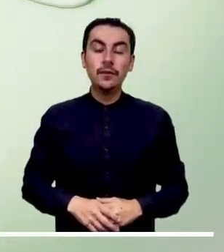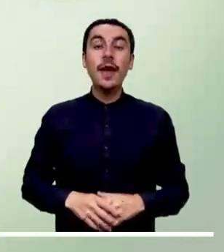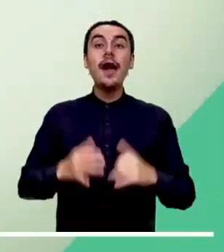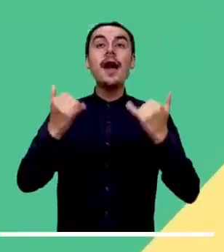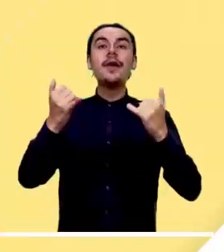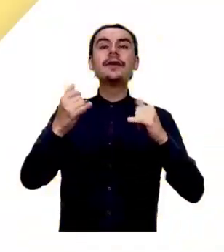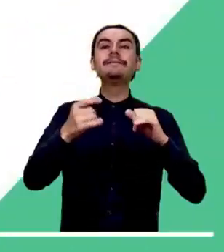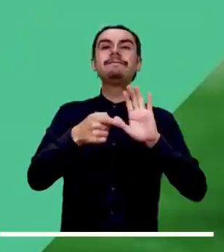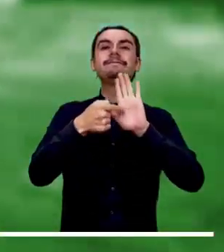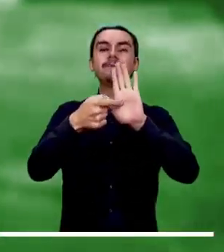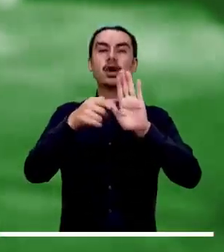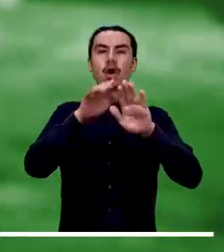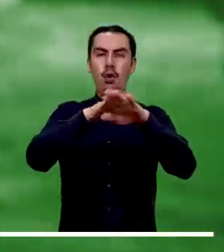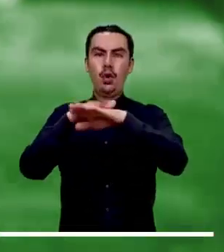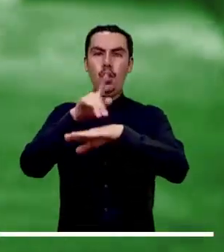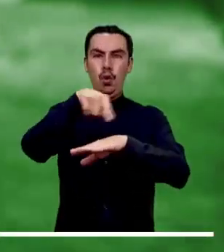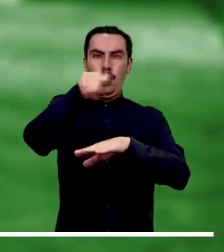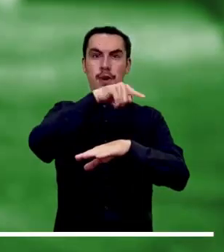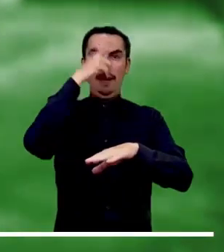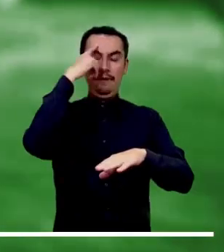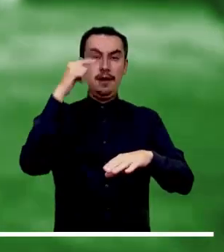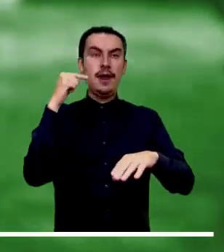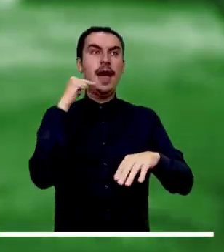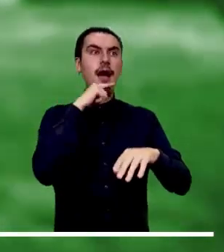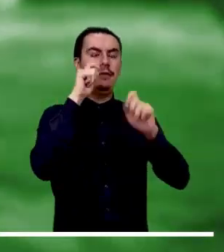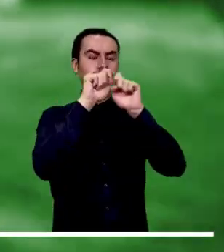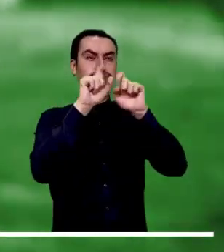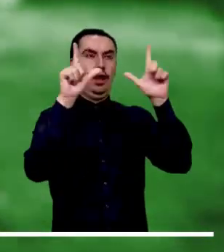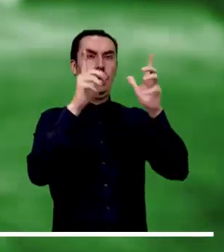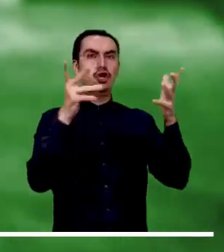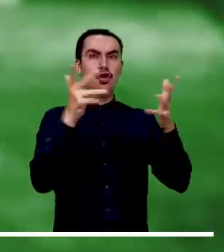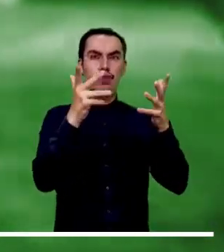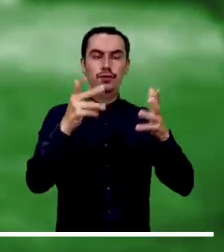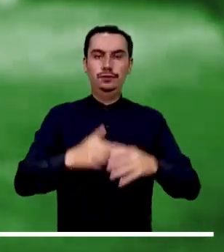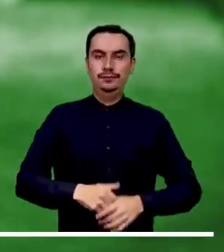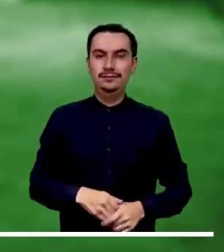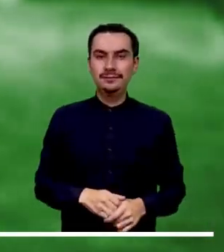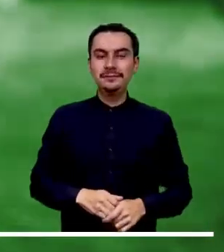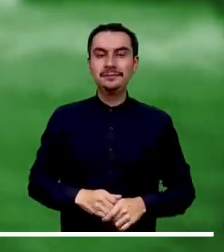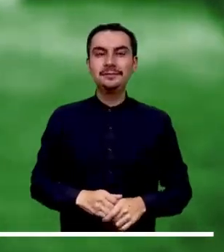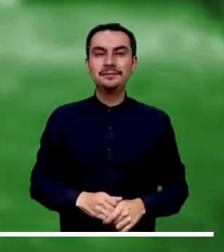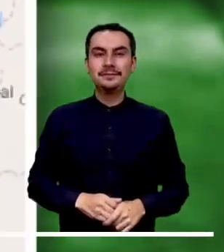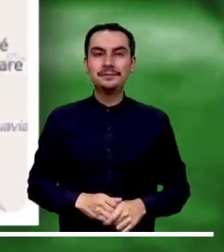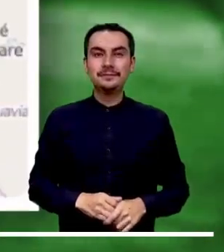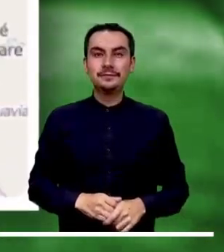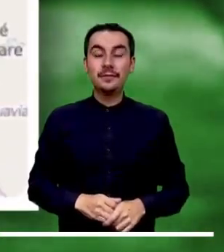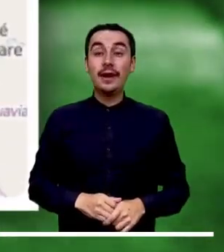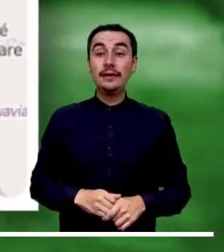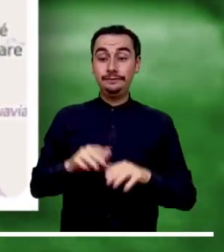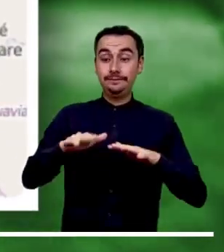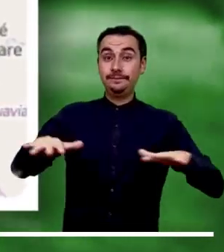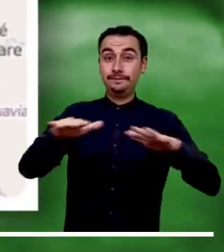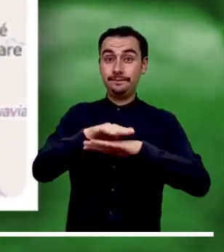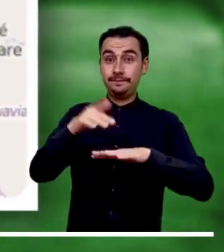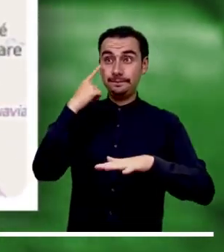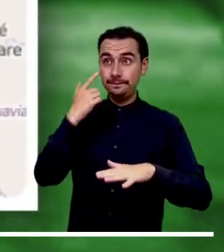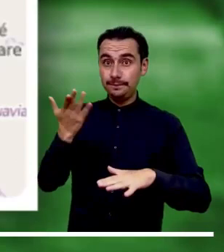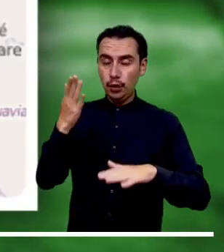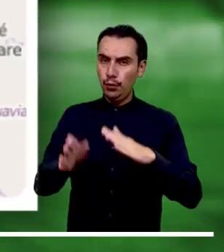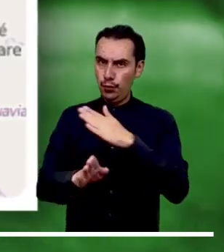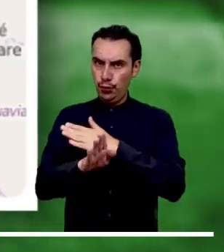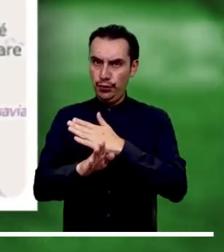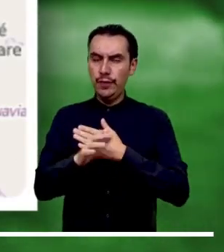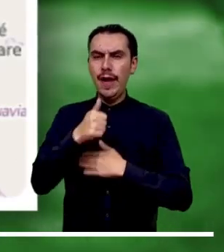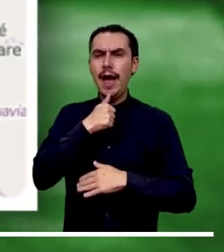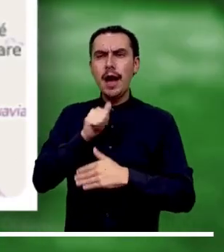En este apartado les presentamos las alertas más relevantes de la mañana. Se mantiene activa la alerta roja debido a la avenida